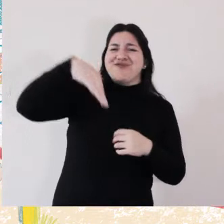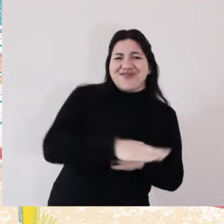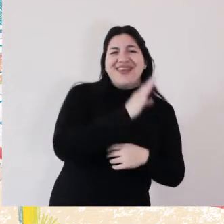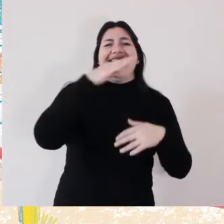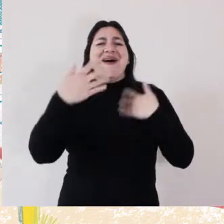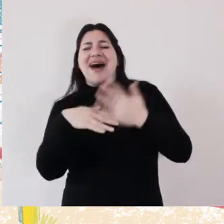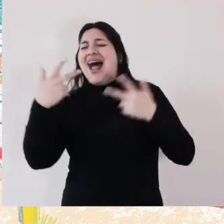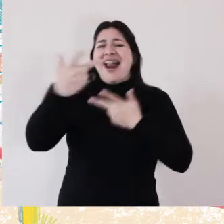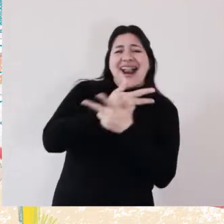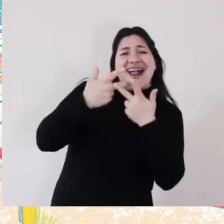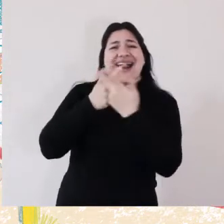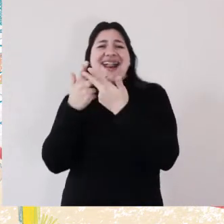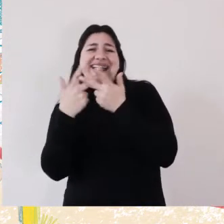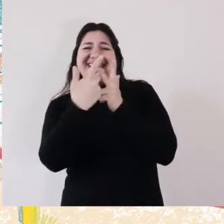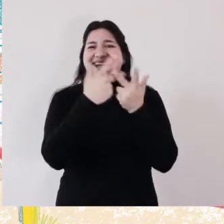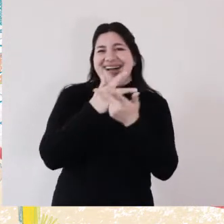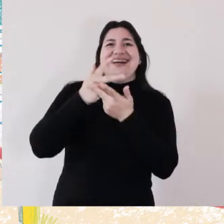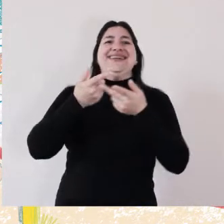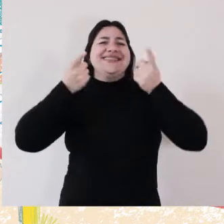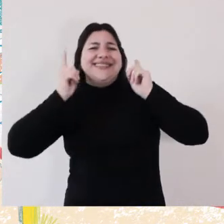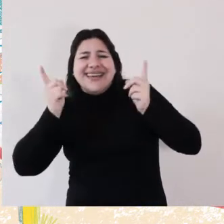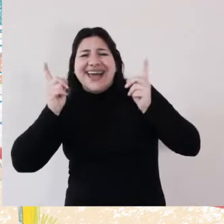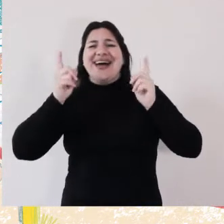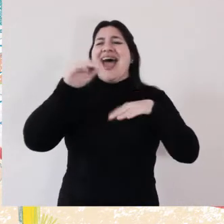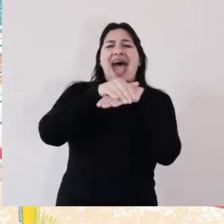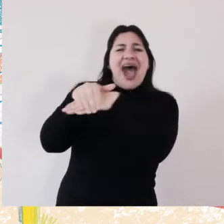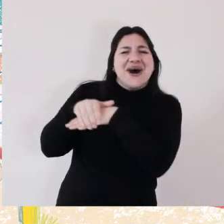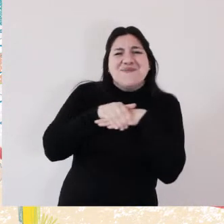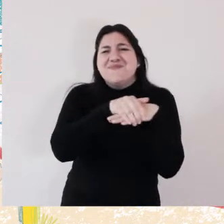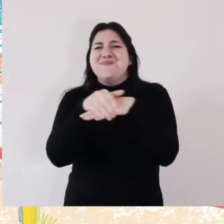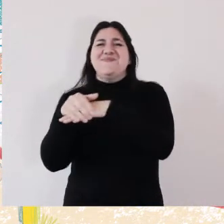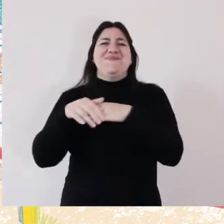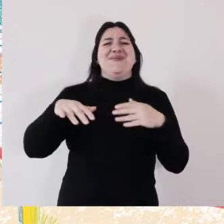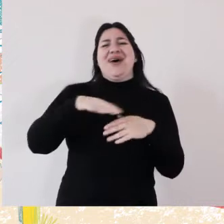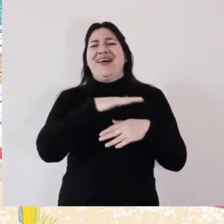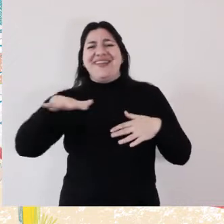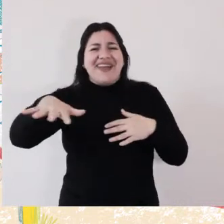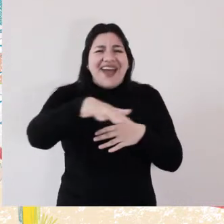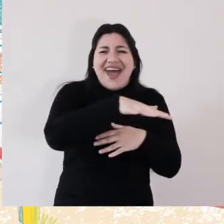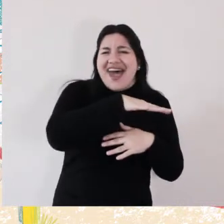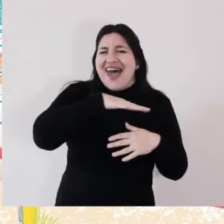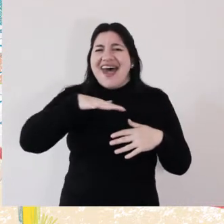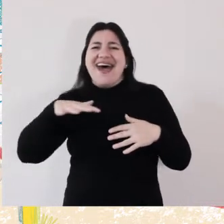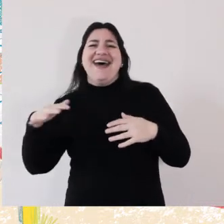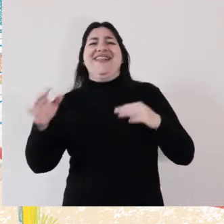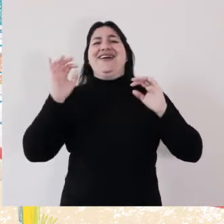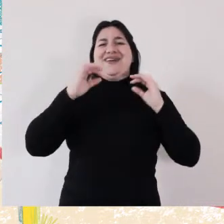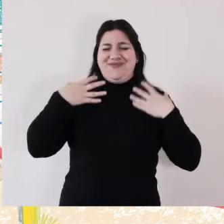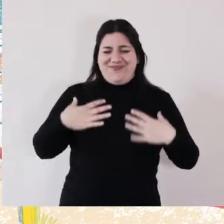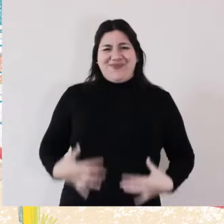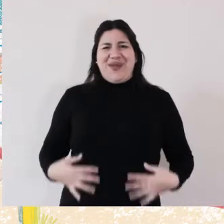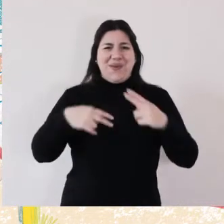llena de conversaciones. La ceño, la sala, los amigos y los